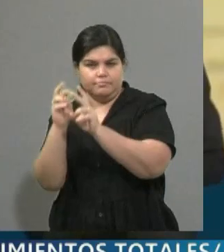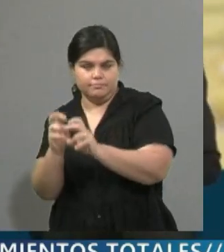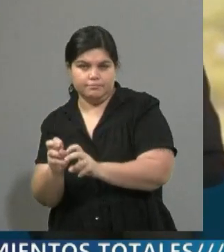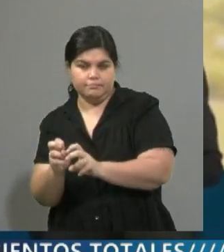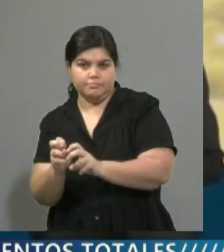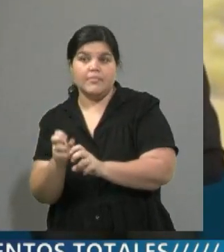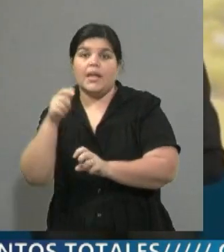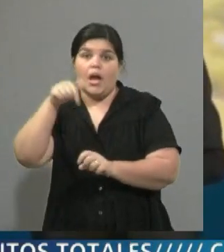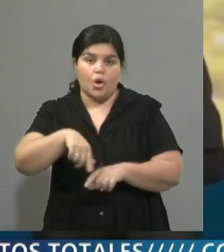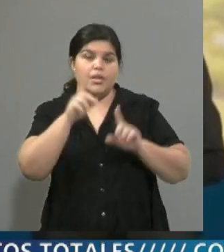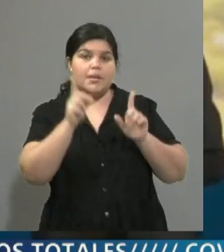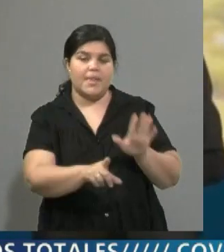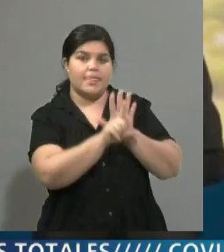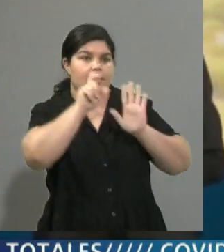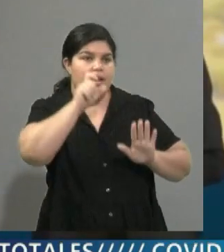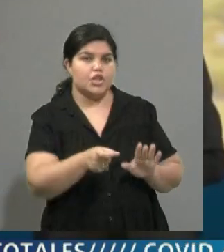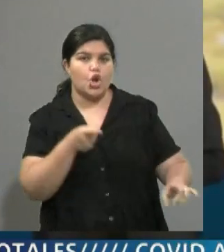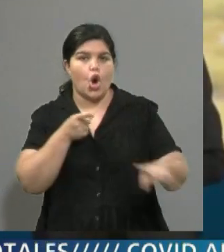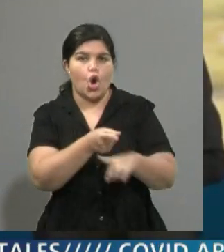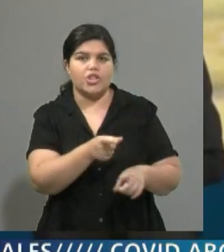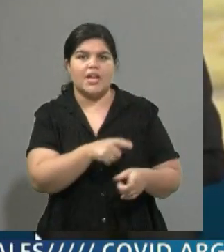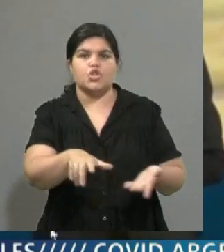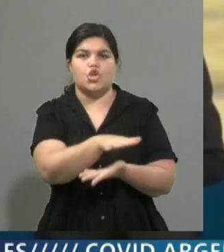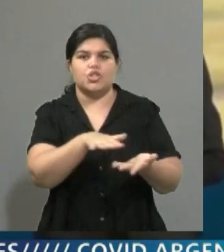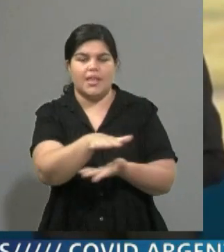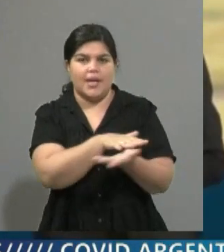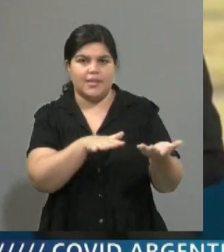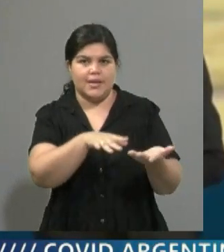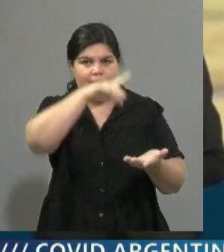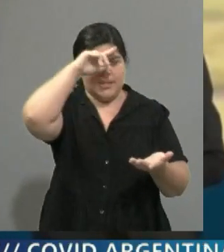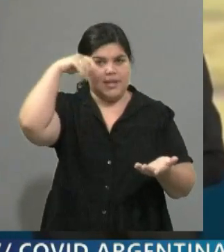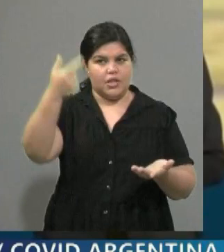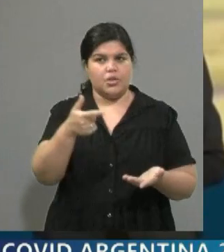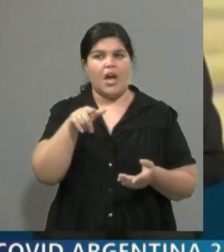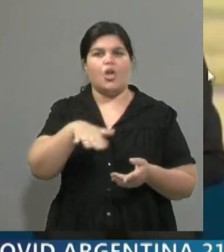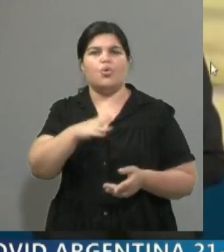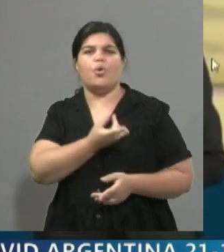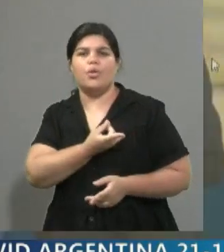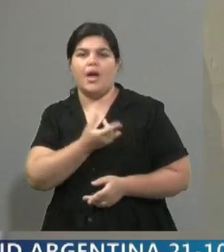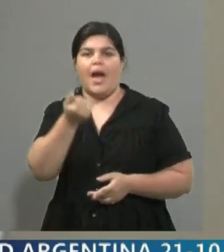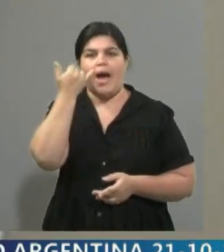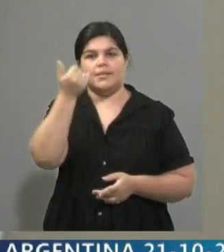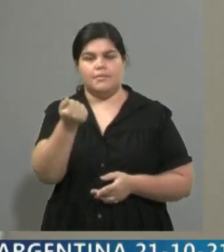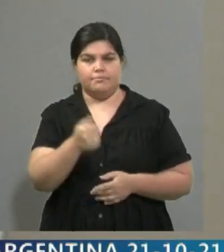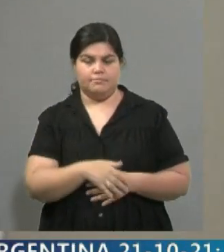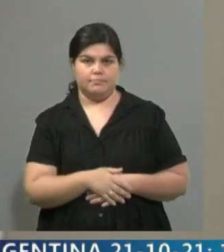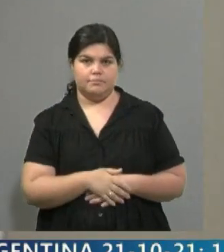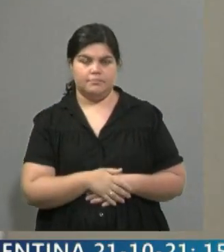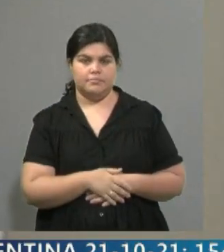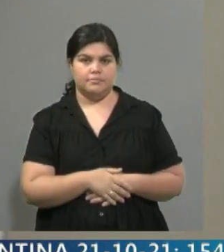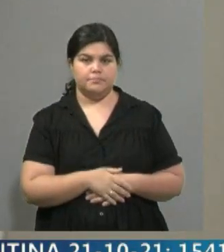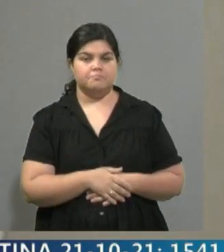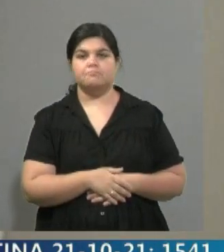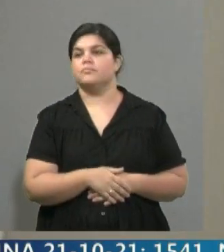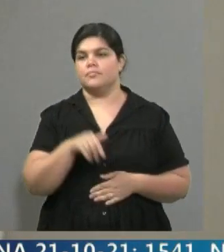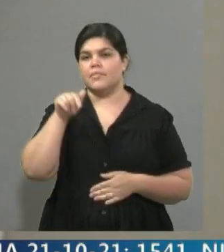delitos contra la humanidad al Tribunal Penal Internacional que tiene sede en la Haya. Claro, obviamente tiene esto la